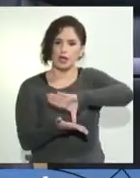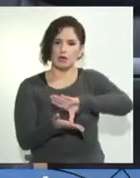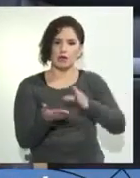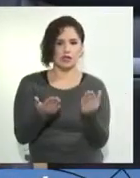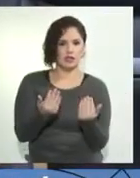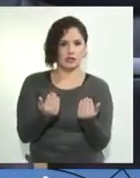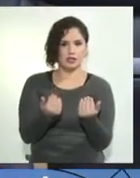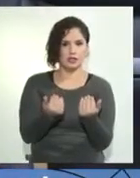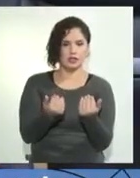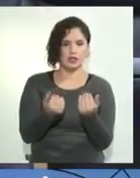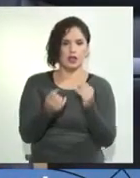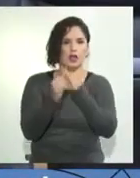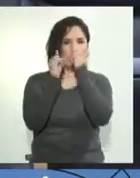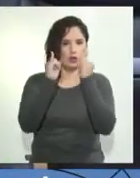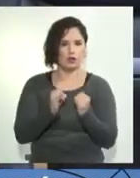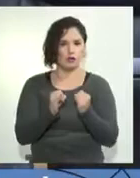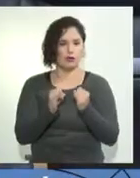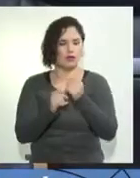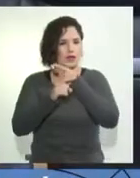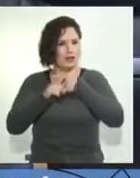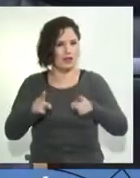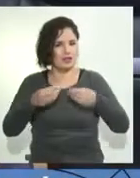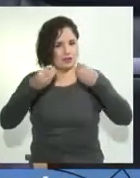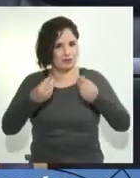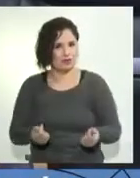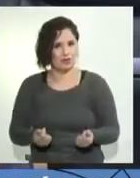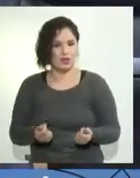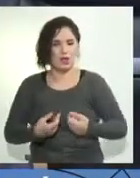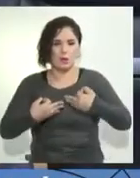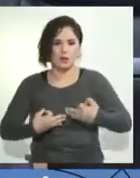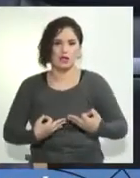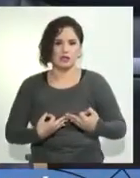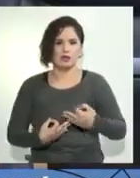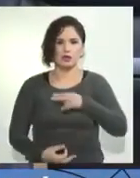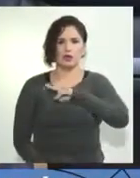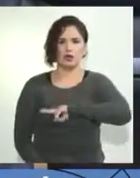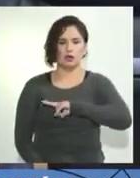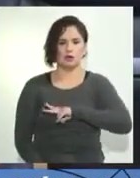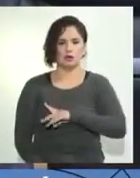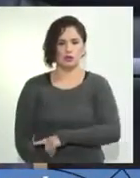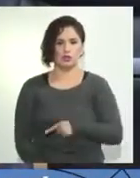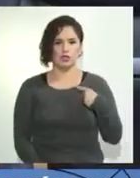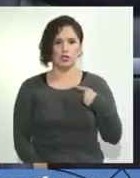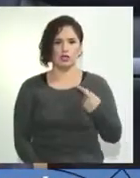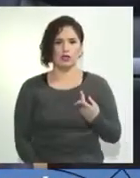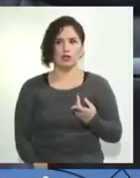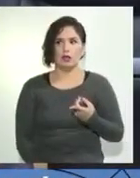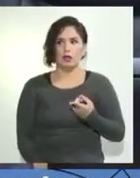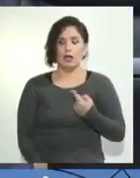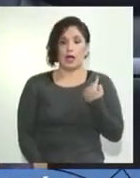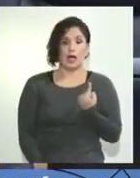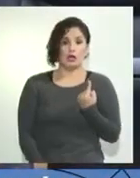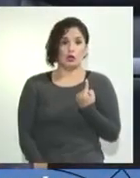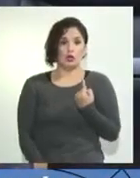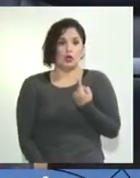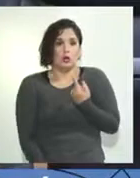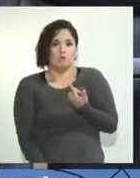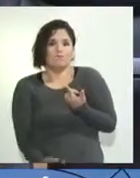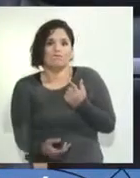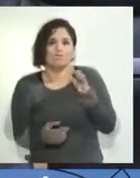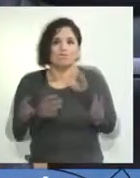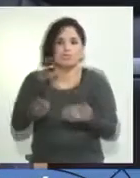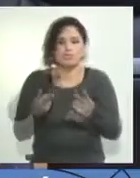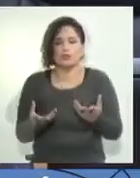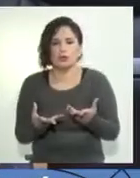fórmula distinta y eficiente para asegurarnos una previsión digna. Rascarse con las propias uñas no puede seguir siendo una